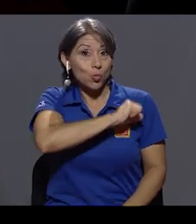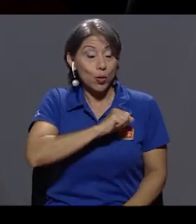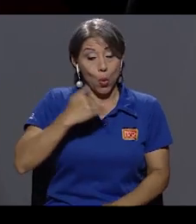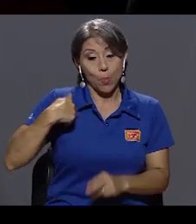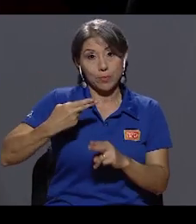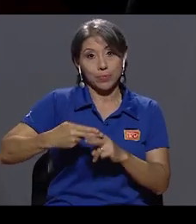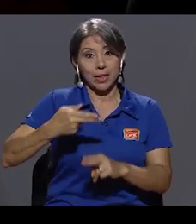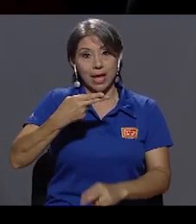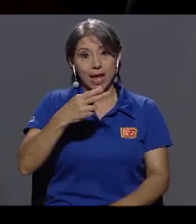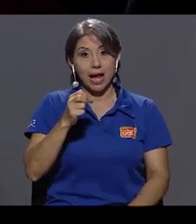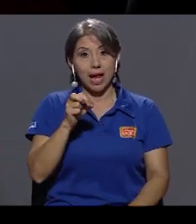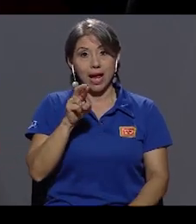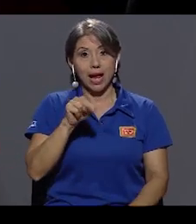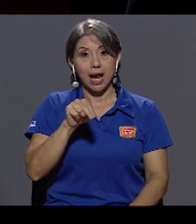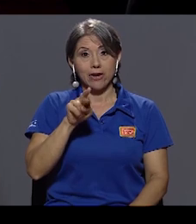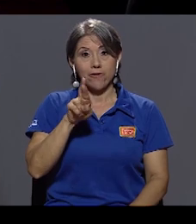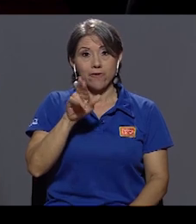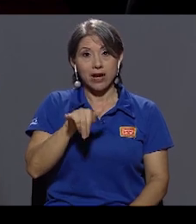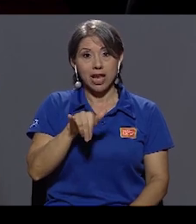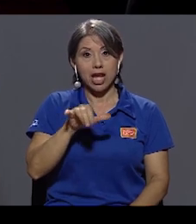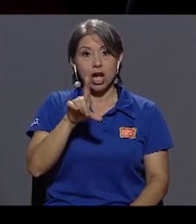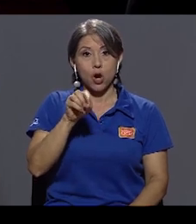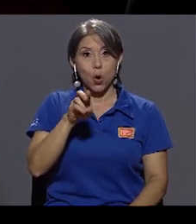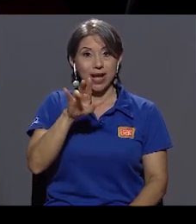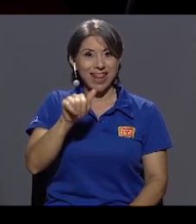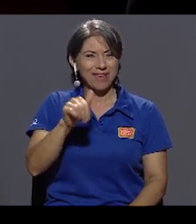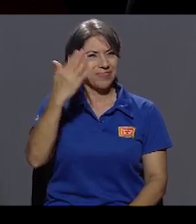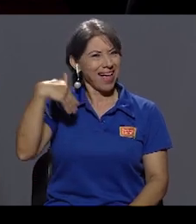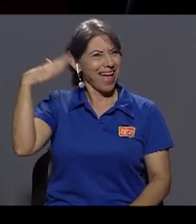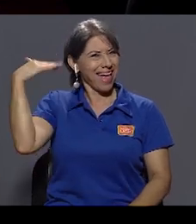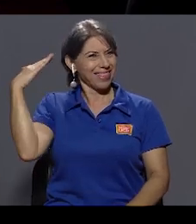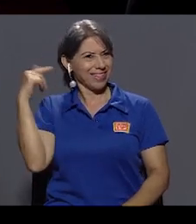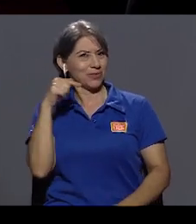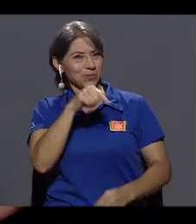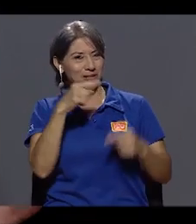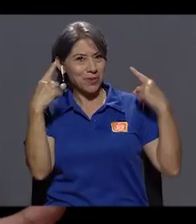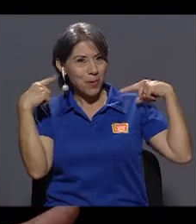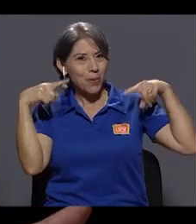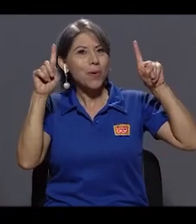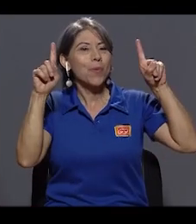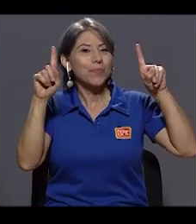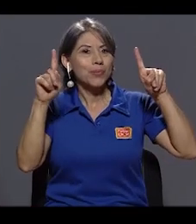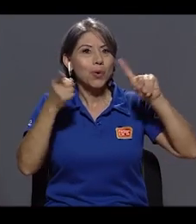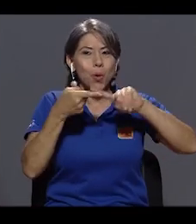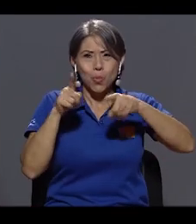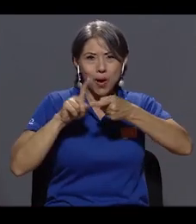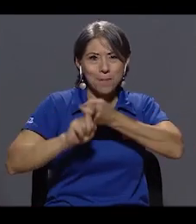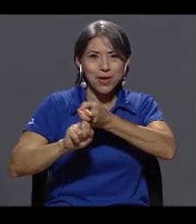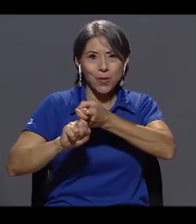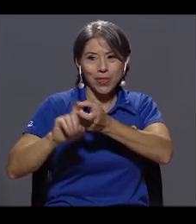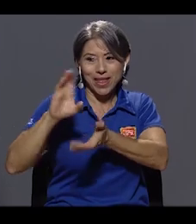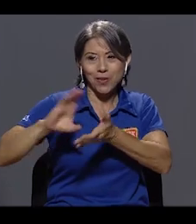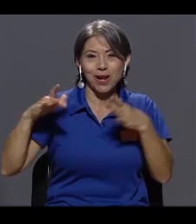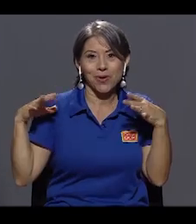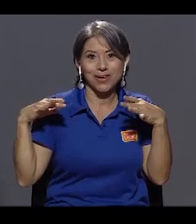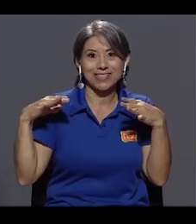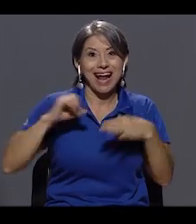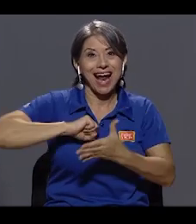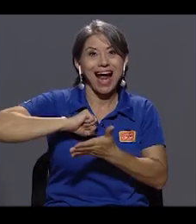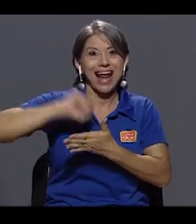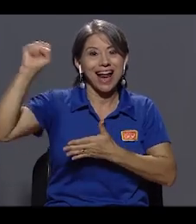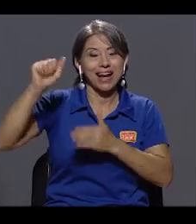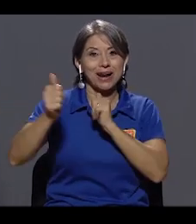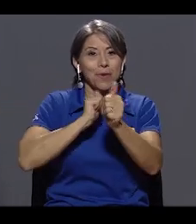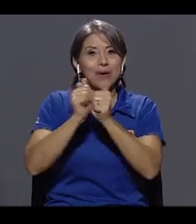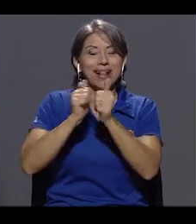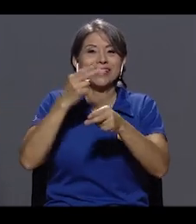casualmente allá cuando usted logró, con casualmente un amigo del Colegio de Los Ángeles, ganar la Dulce Vida,